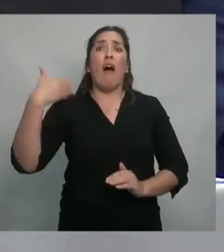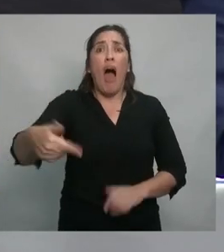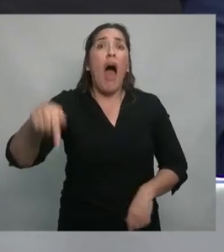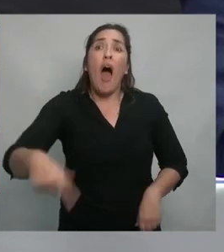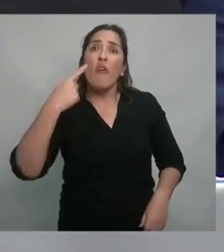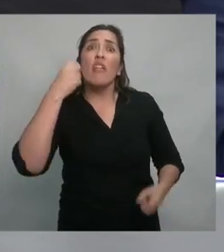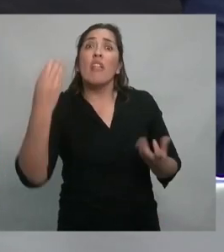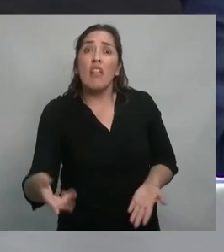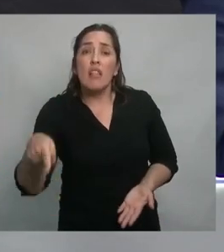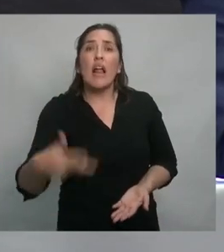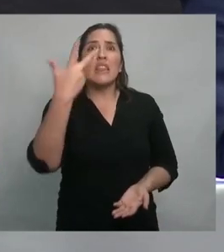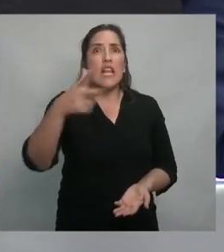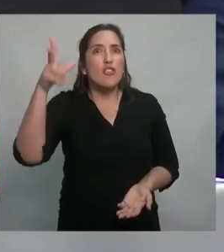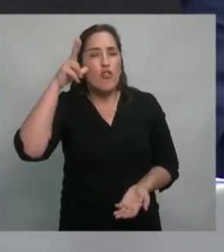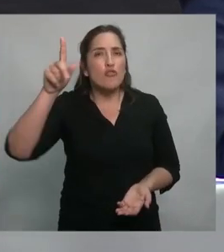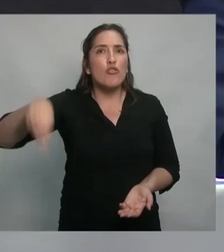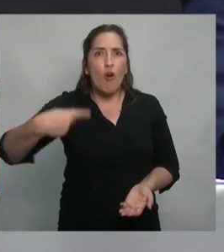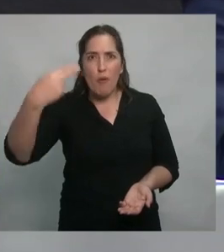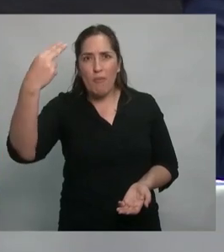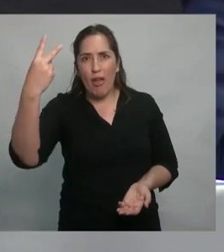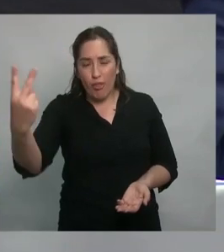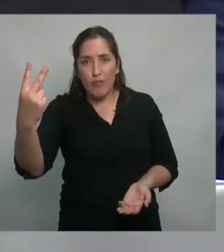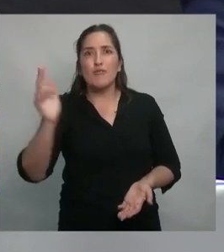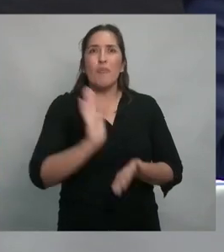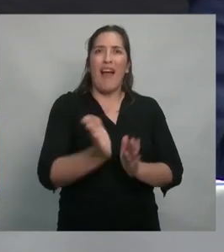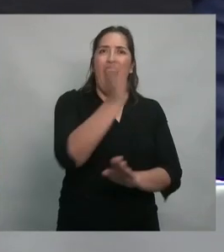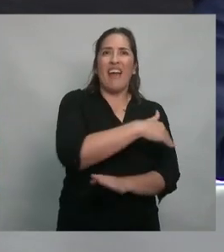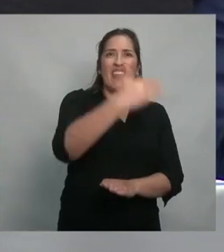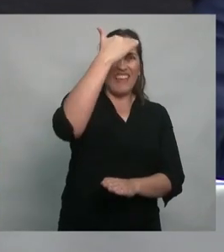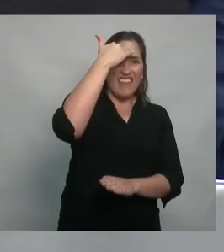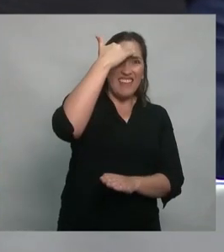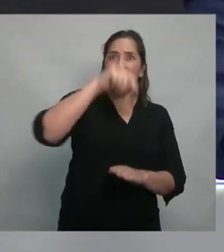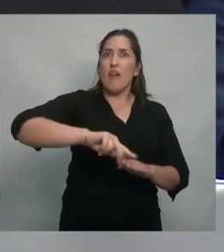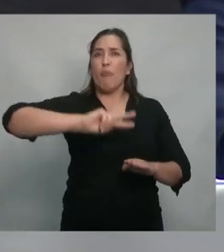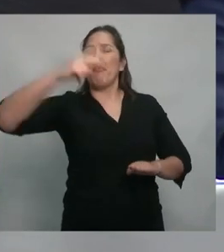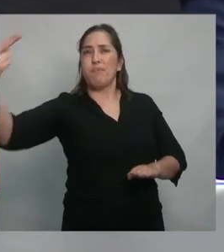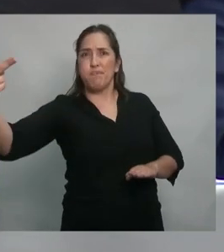38,2. duplicaron la inflación el gobierno